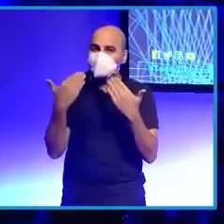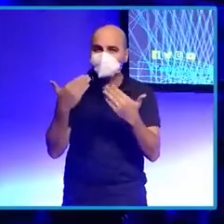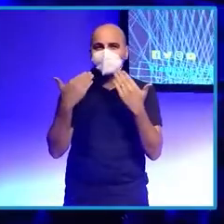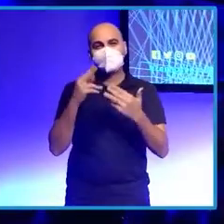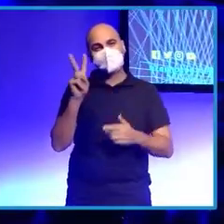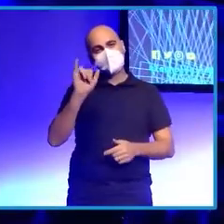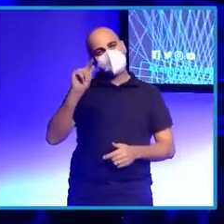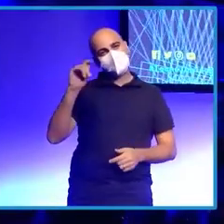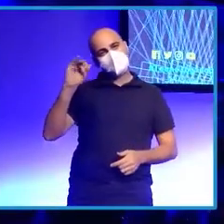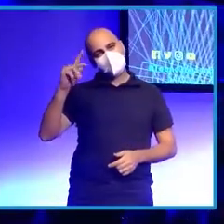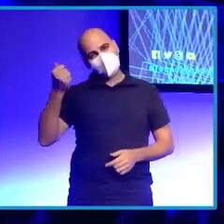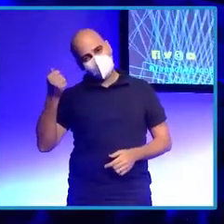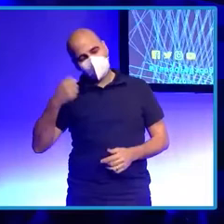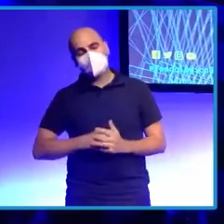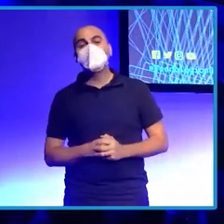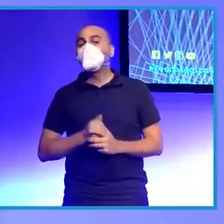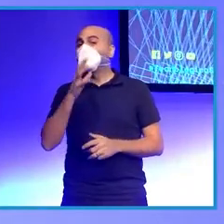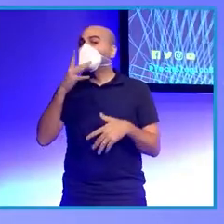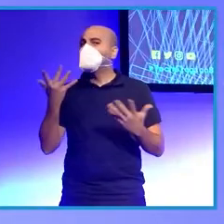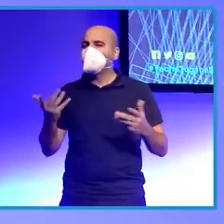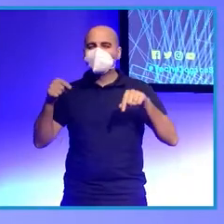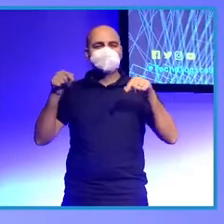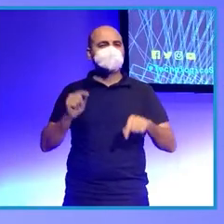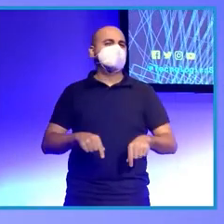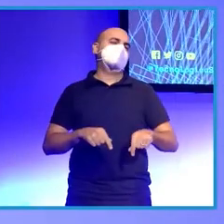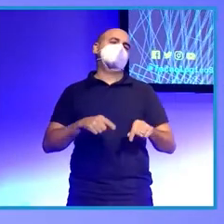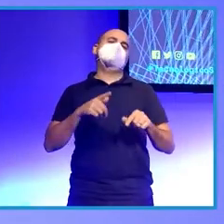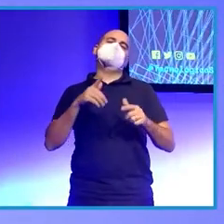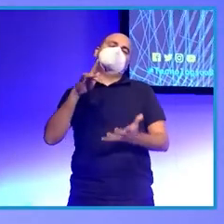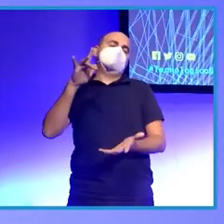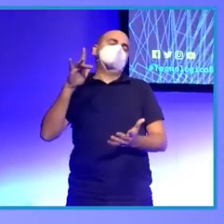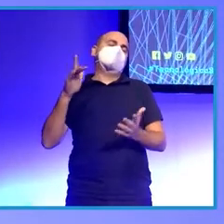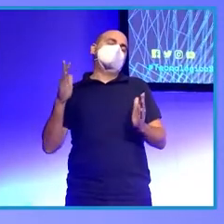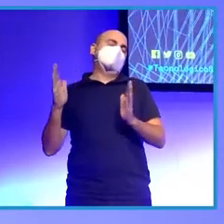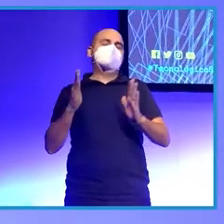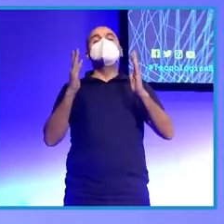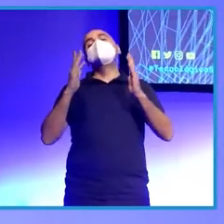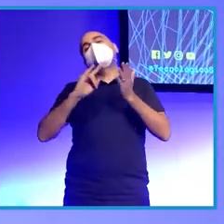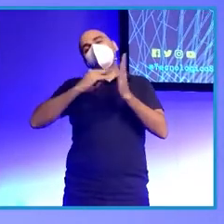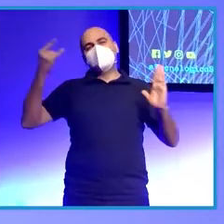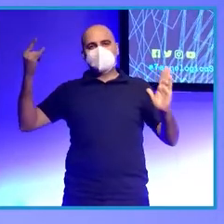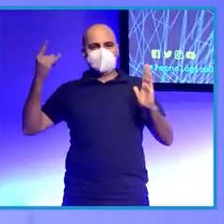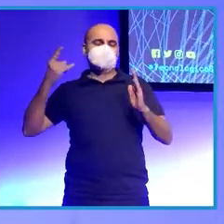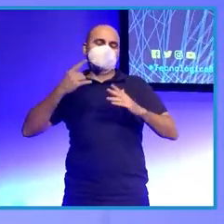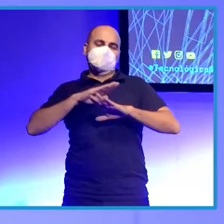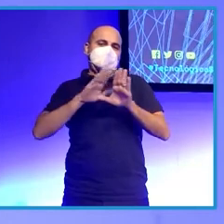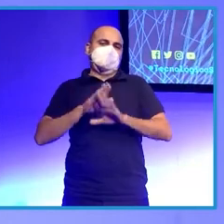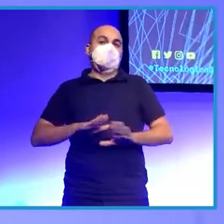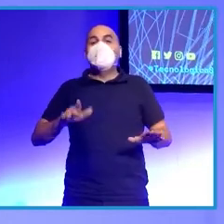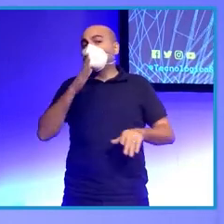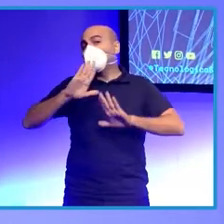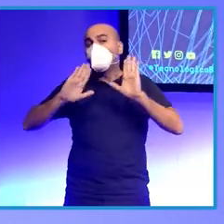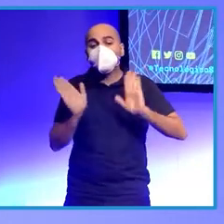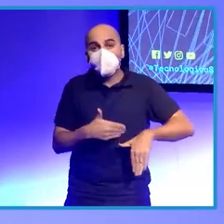Y vamos ya terminando con esta edición de Tecnológica. Nuestra última invitada, que no por ello menos importante, comenzó